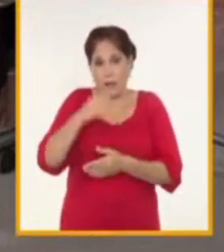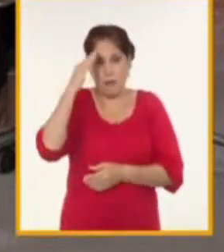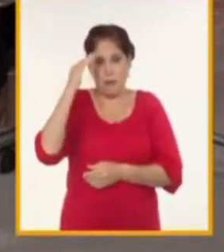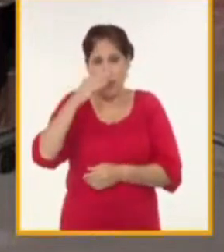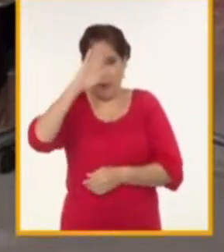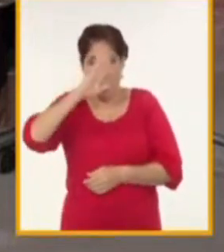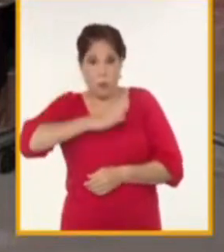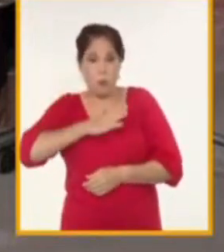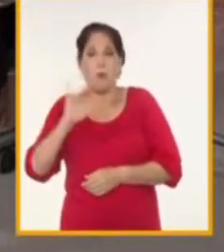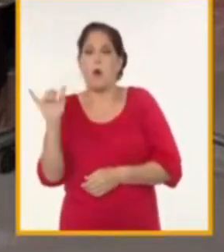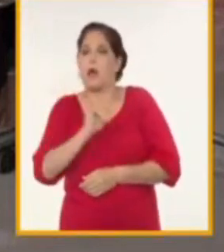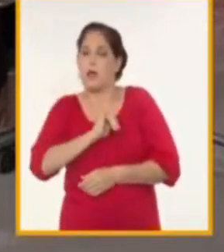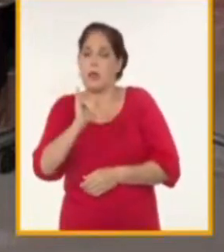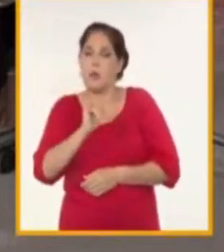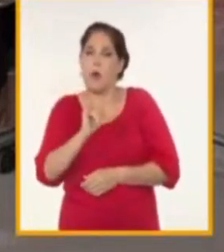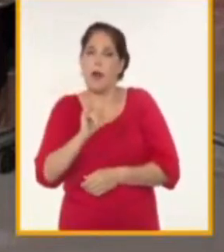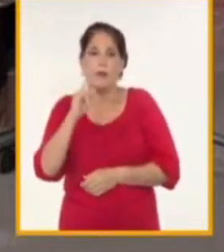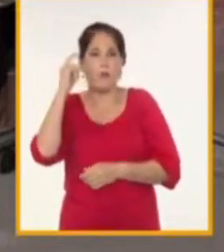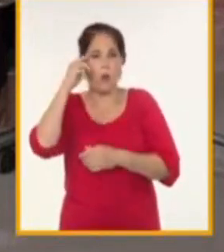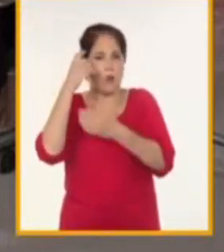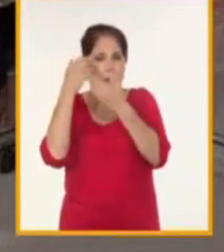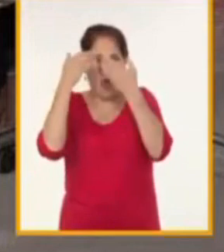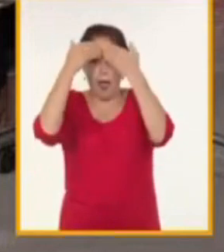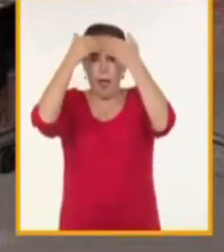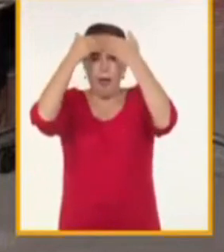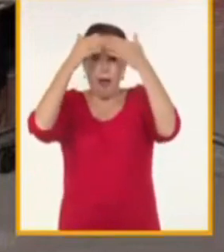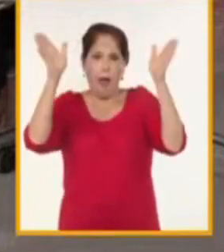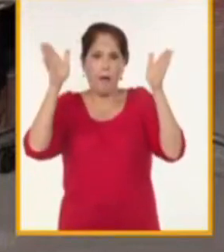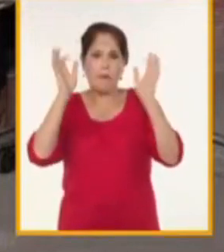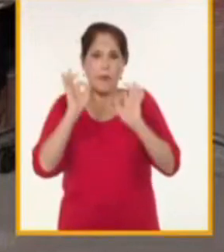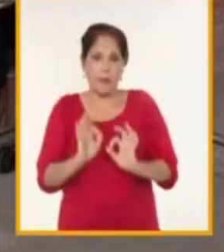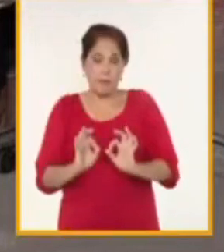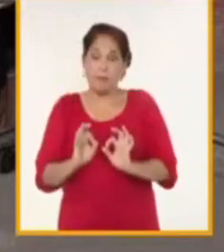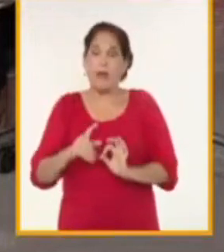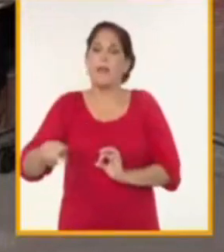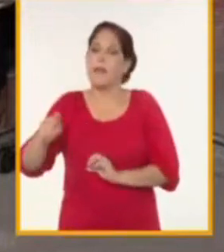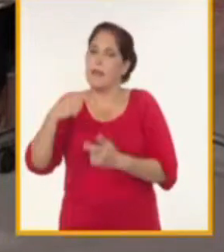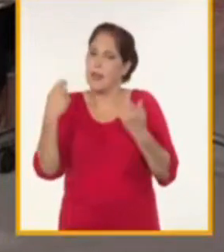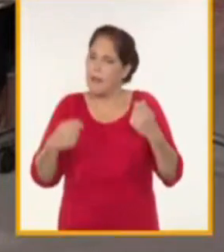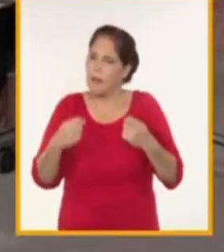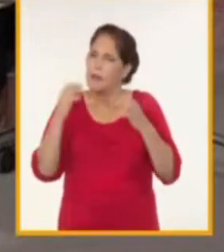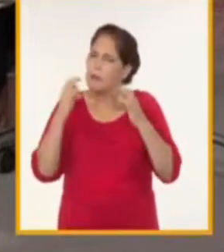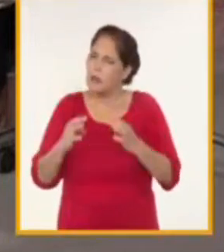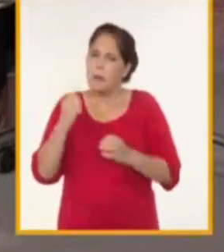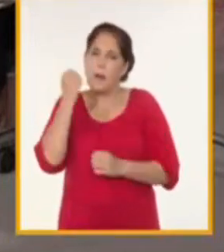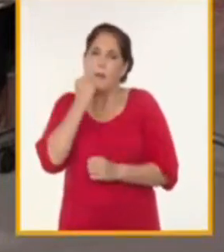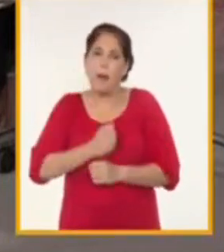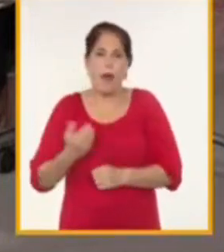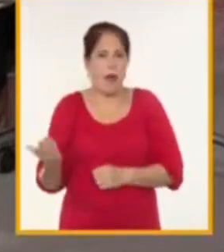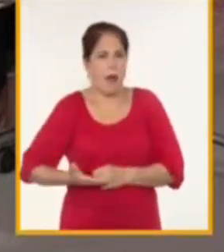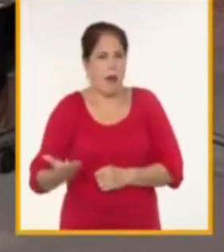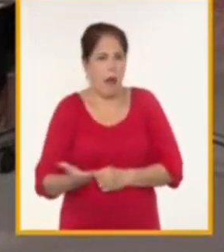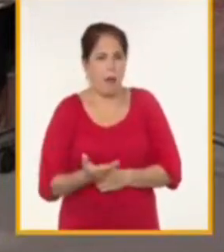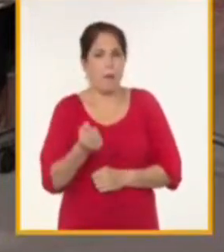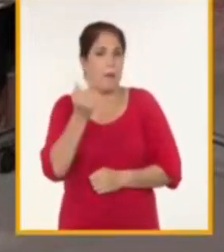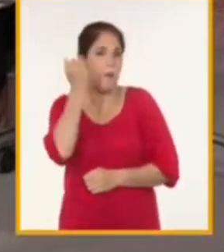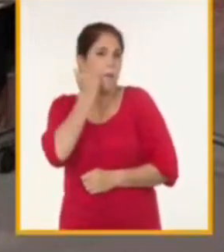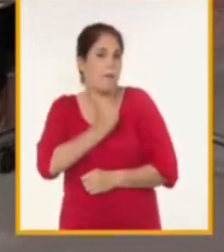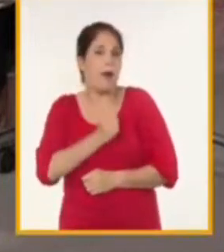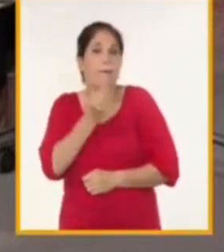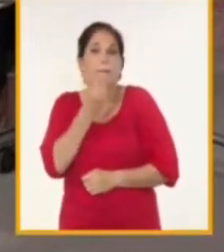también nos abren esos caminos que como se ha dicho hay que hacerlo cada vez con más agilidad con más